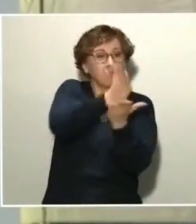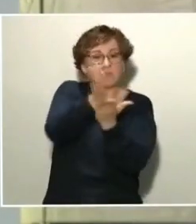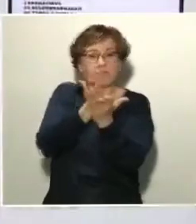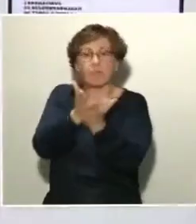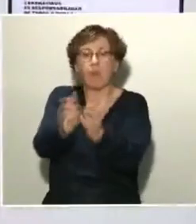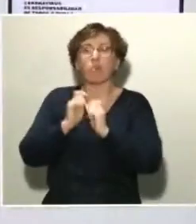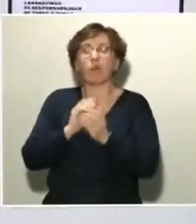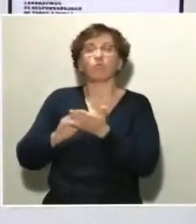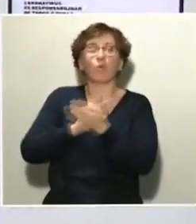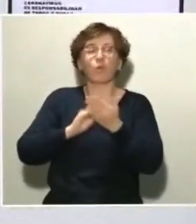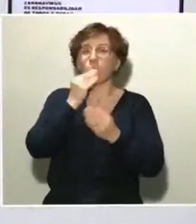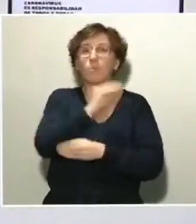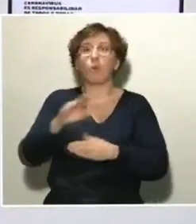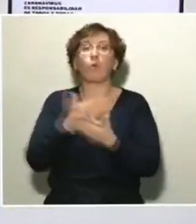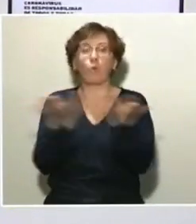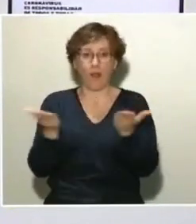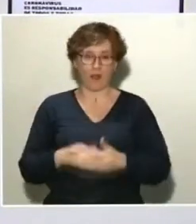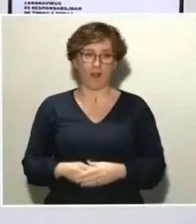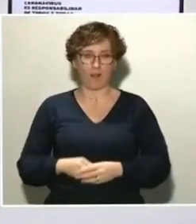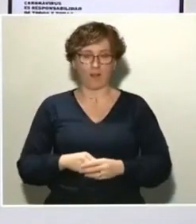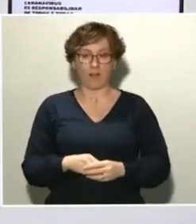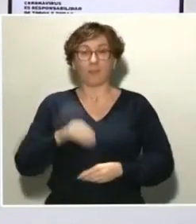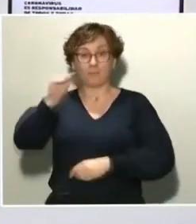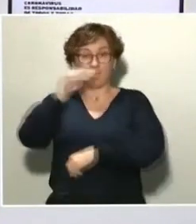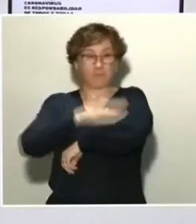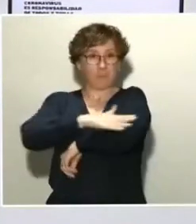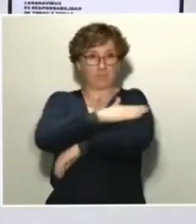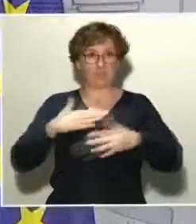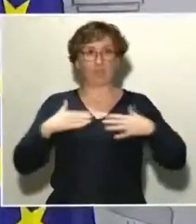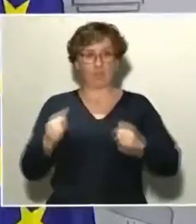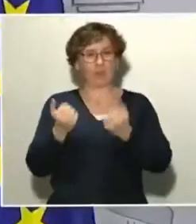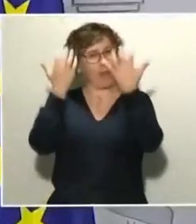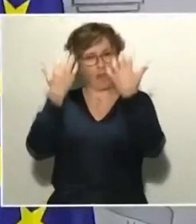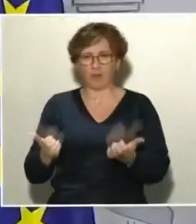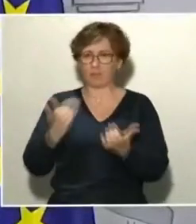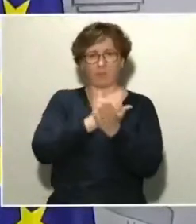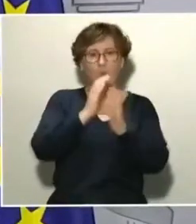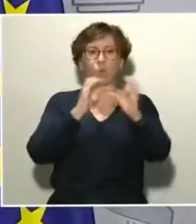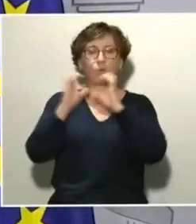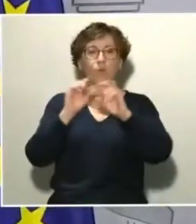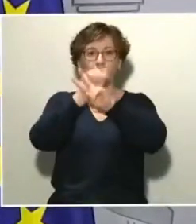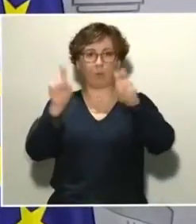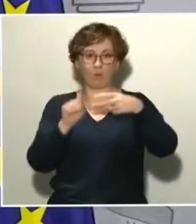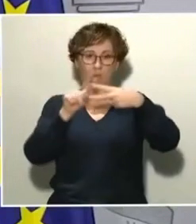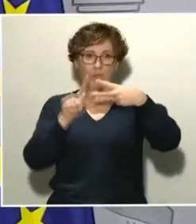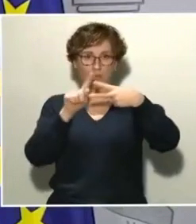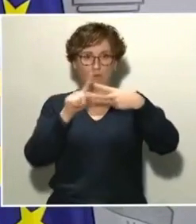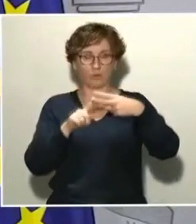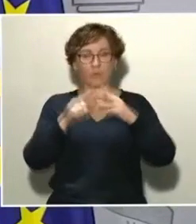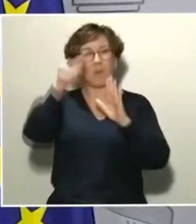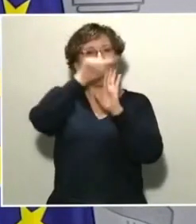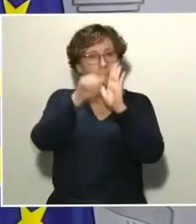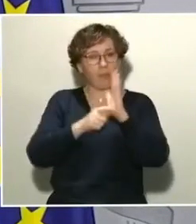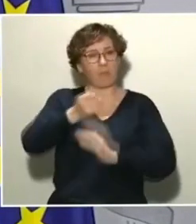Para el ministro de Sanidad hay muchos medios que preguntan sobre dos cuestiones, medidas más duras de confinamiento y